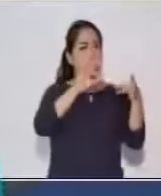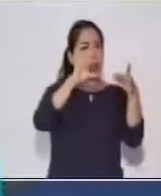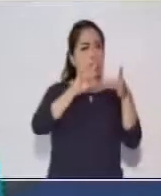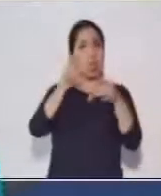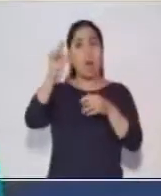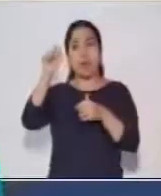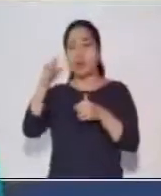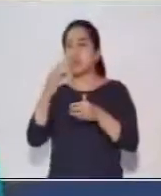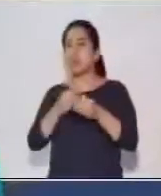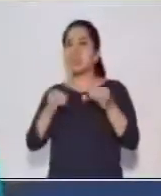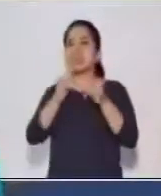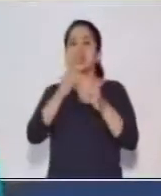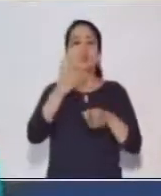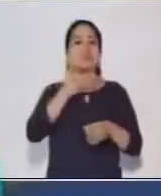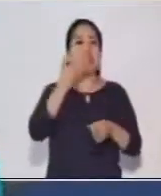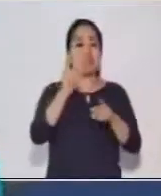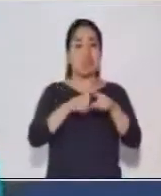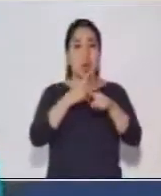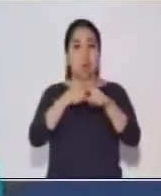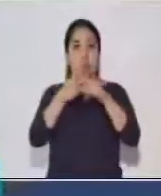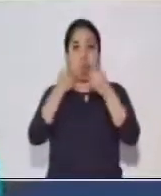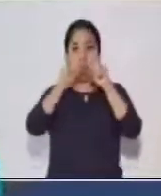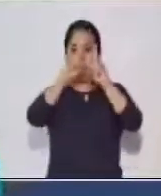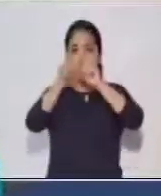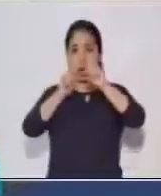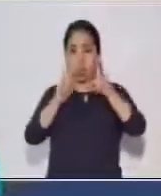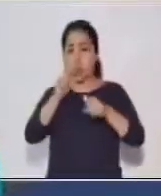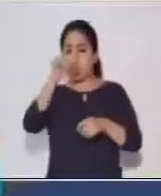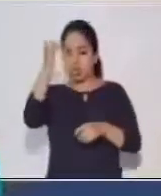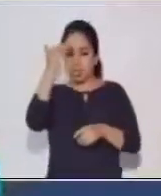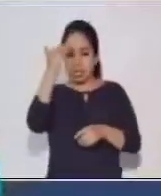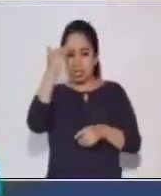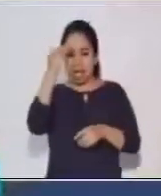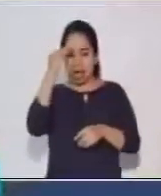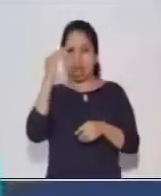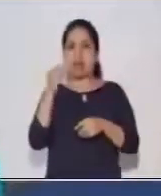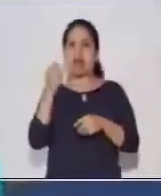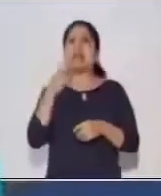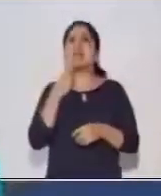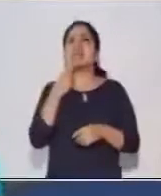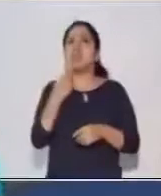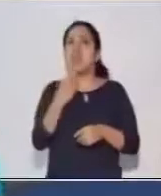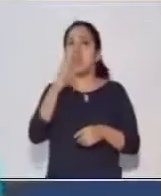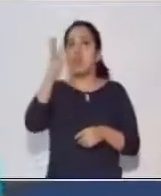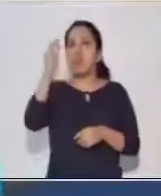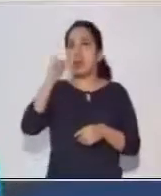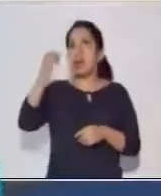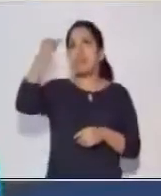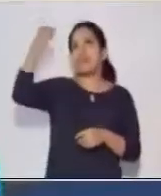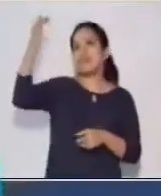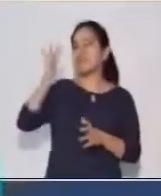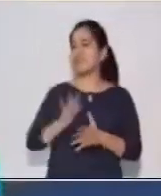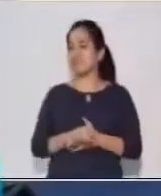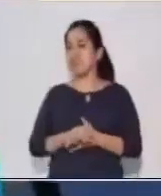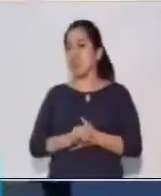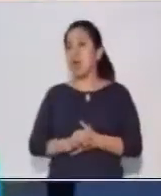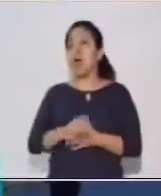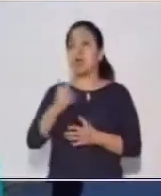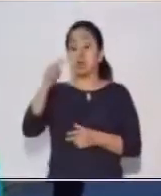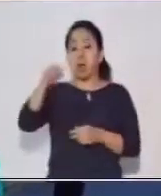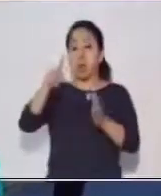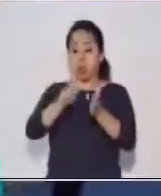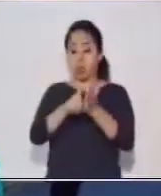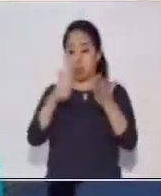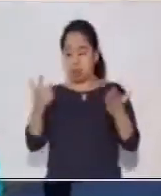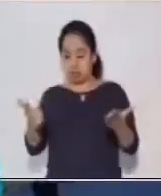así les es más fácil cuando les hago preguntas. Ustedes ya saben qué responder, porque se lo imaginan. Muy bien. Entonces voy a tomar mi